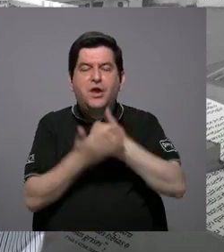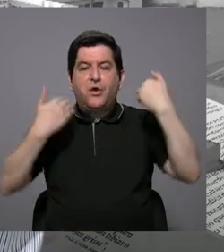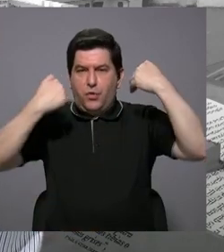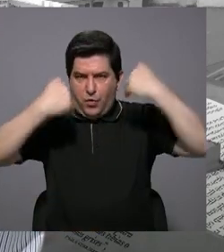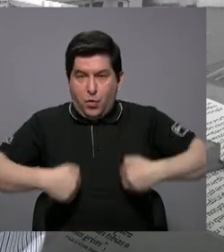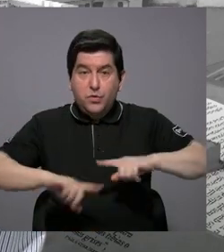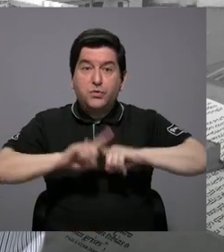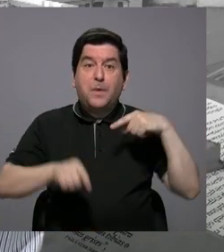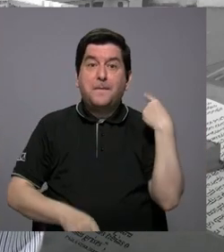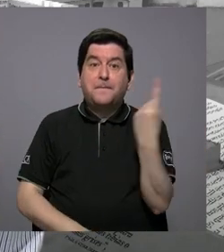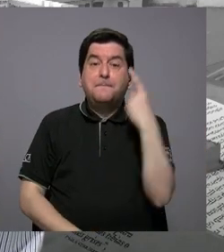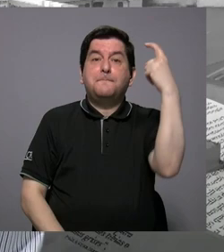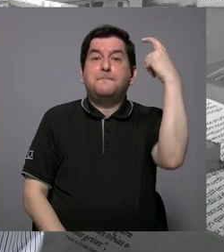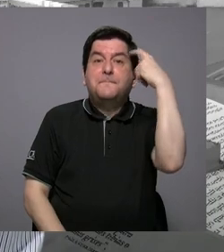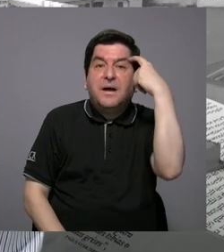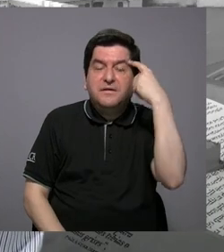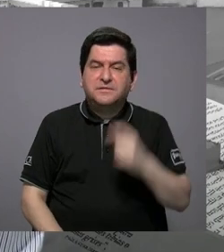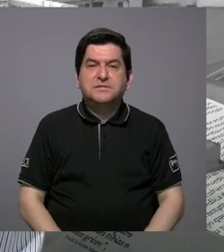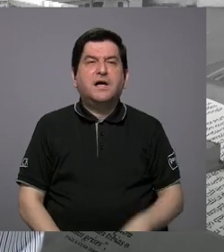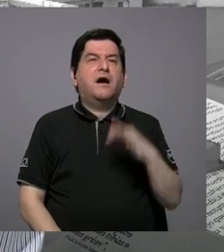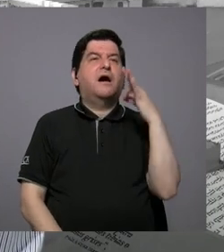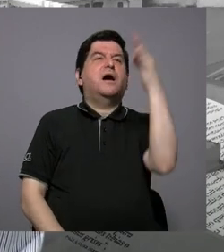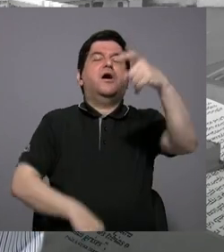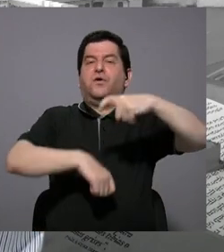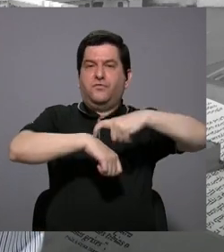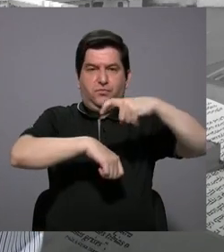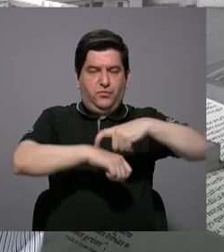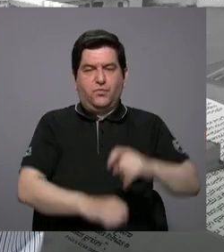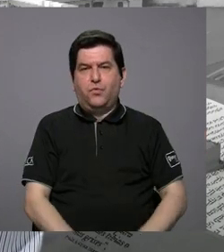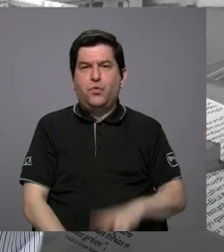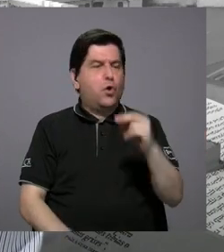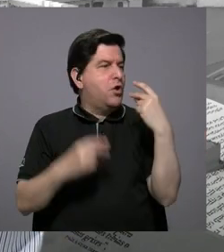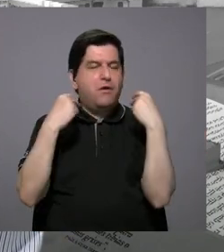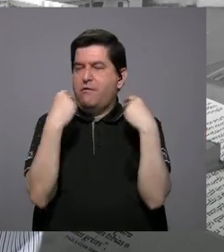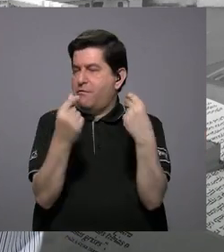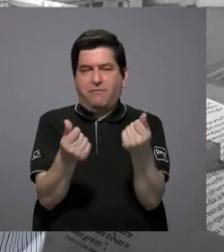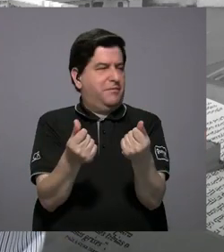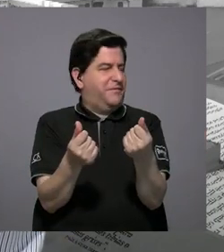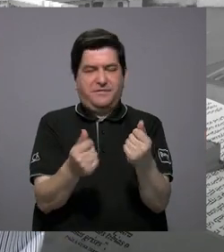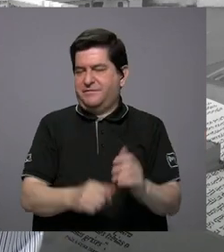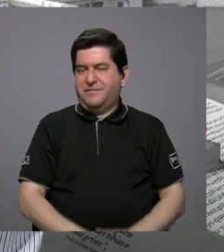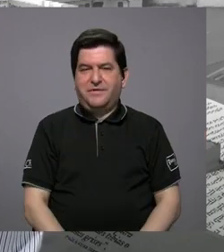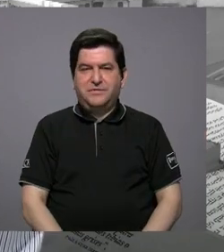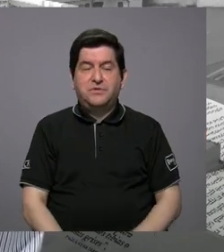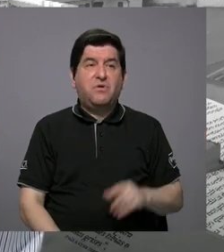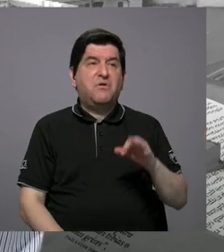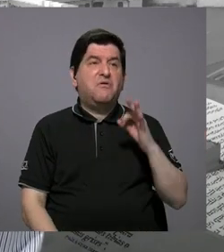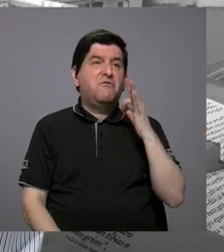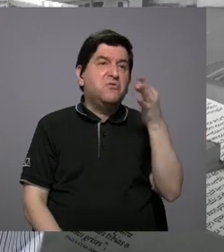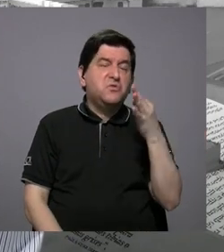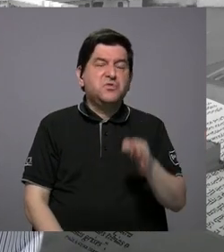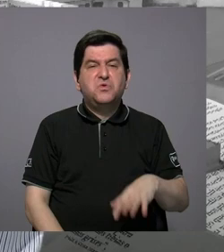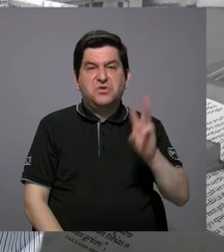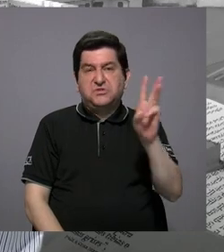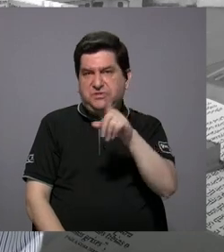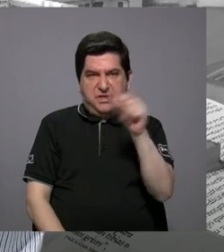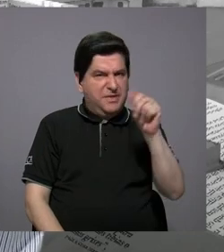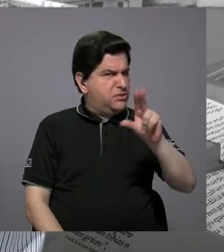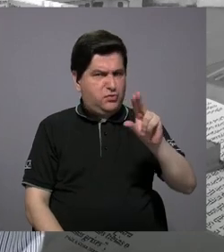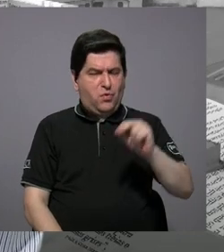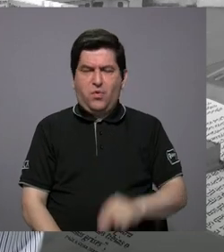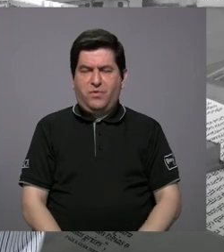pero siempre pensando en el largo plazo, no en la inmediatez de los próximos seis meses.